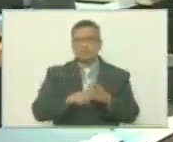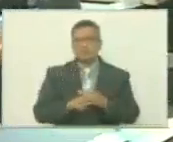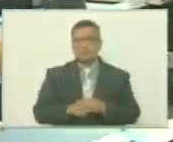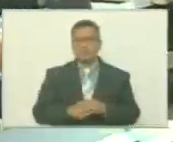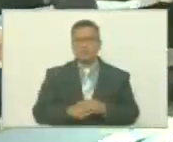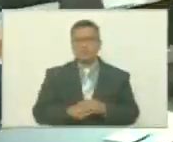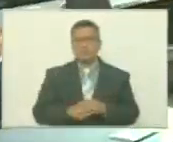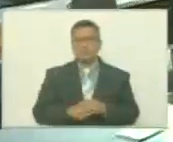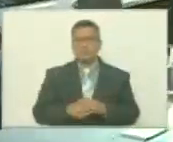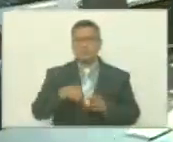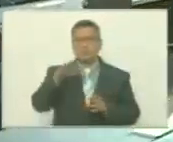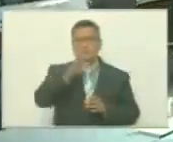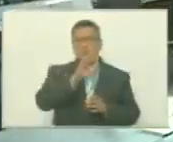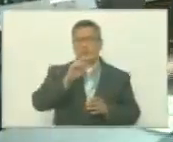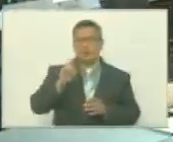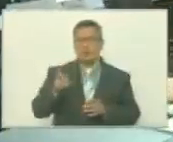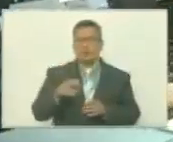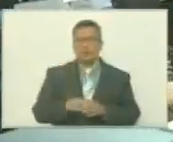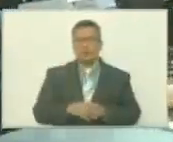Fernando Lugo